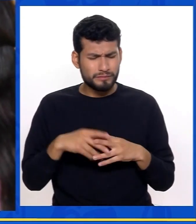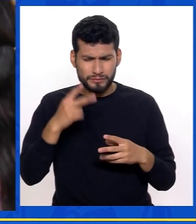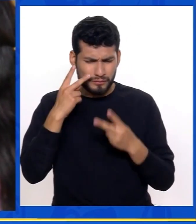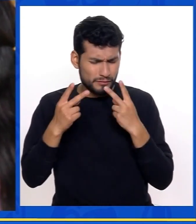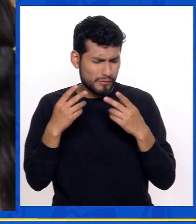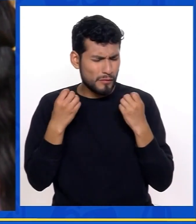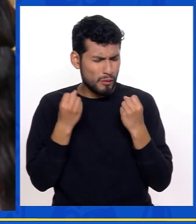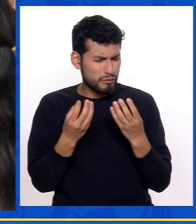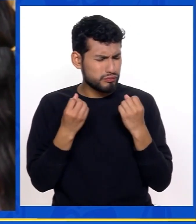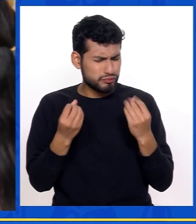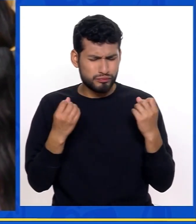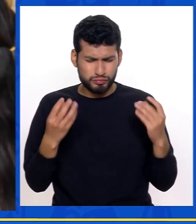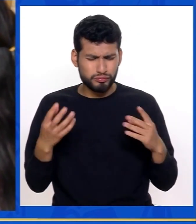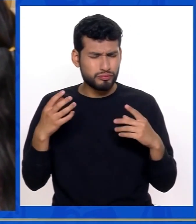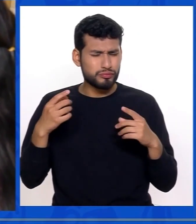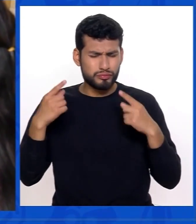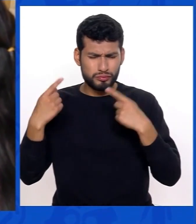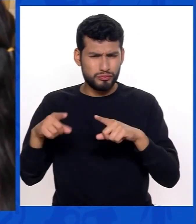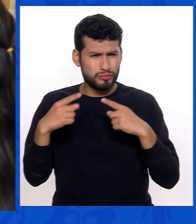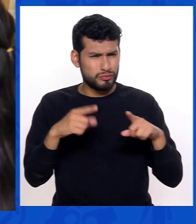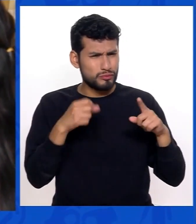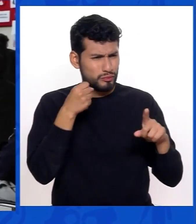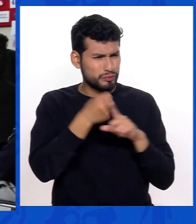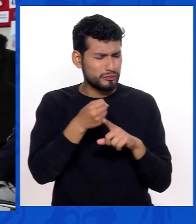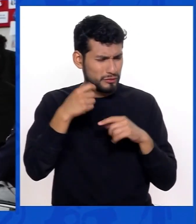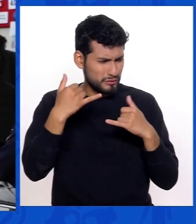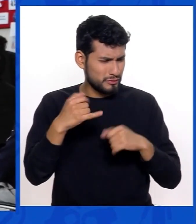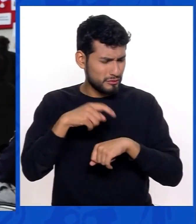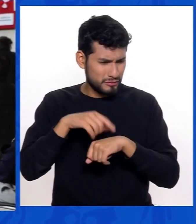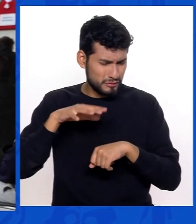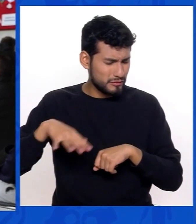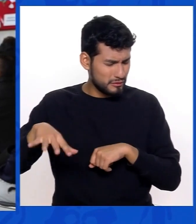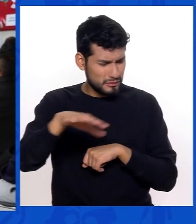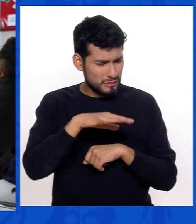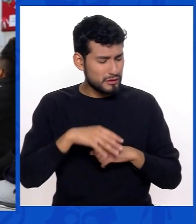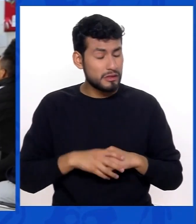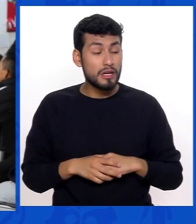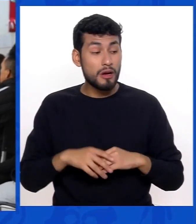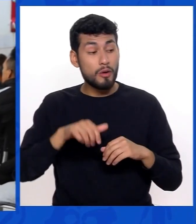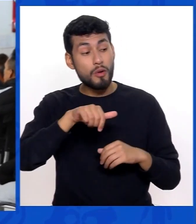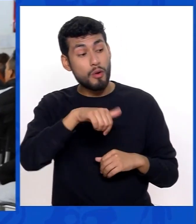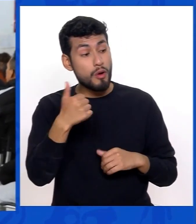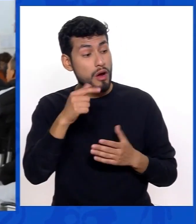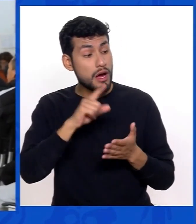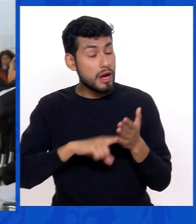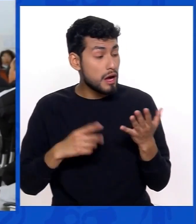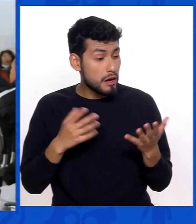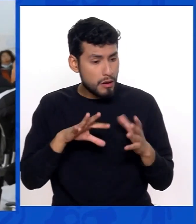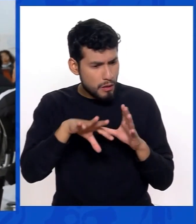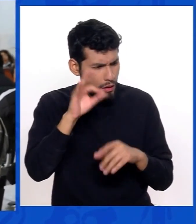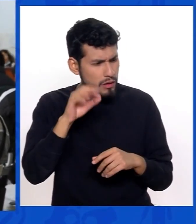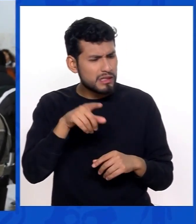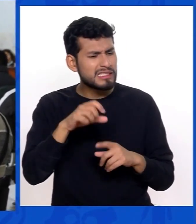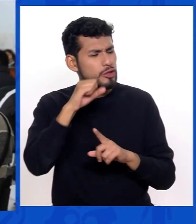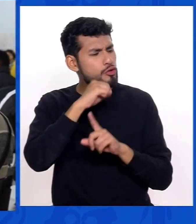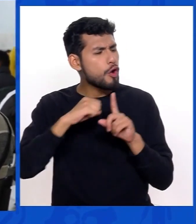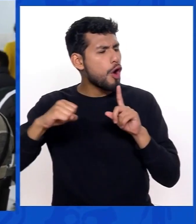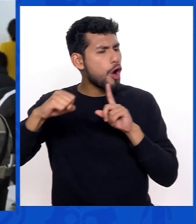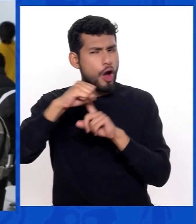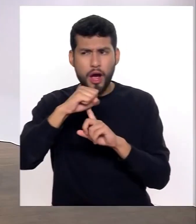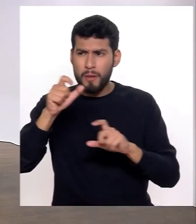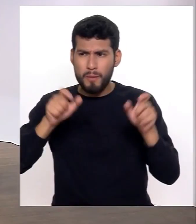impactando muy fuerte en nuestro medio. Los otros aspectos que también tendríamos que tener en cuenta son algunos determinantes sociales.